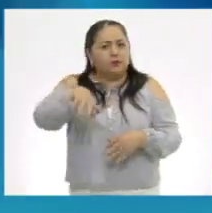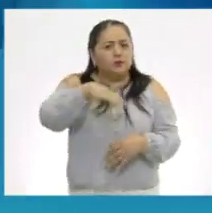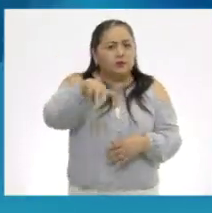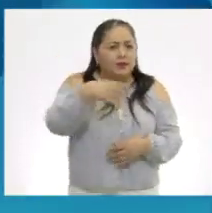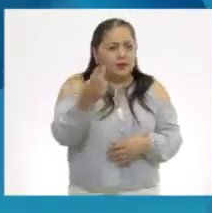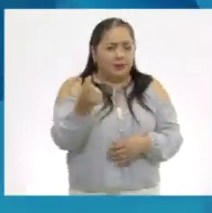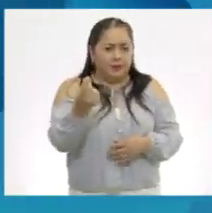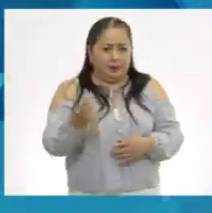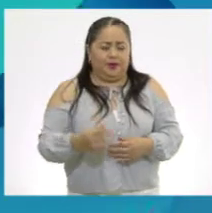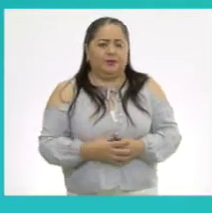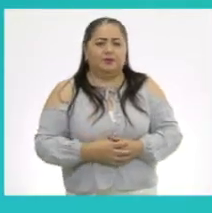Vamos, ve.